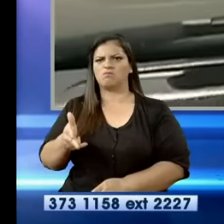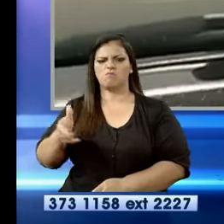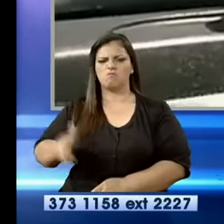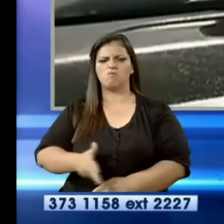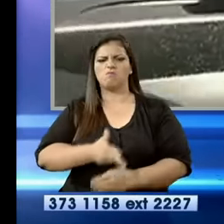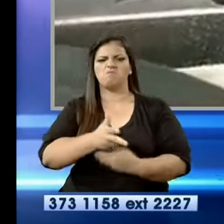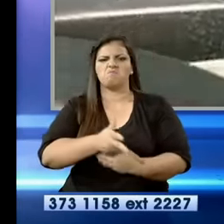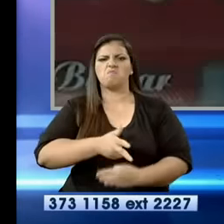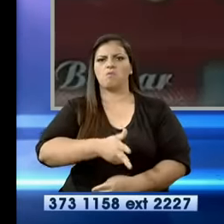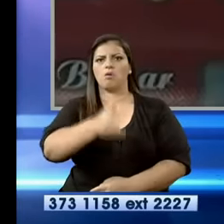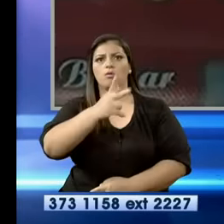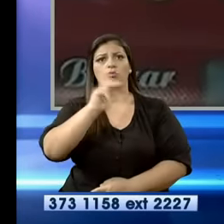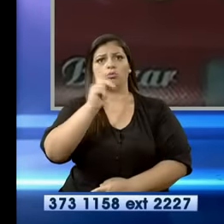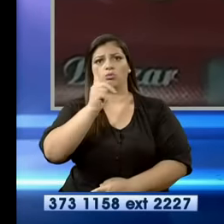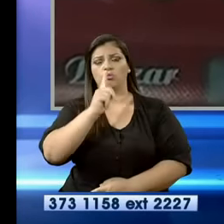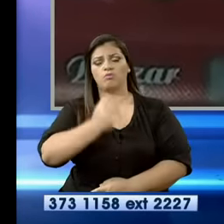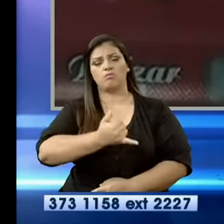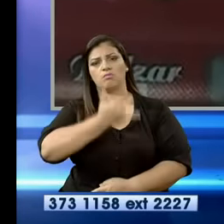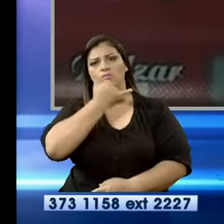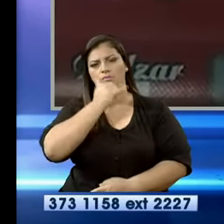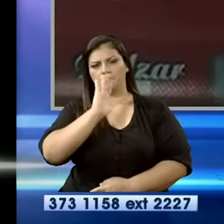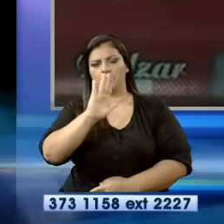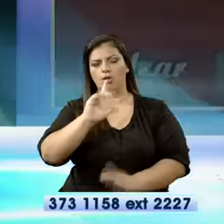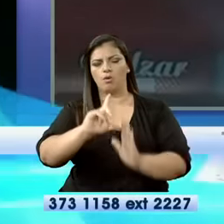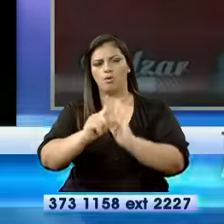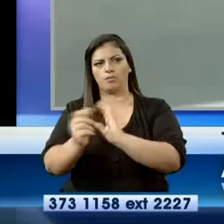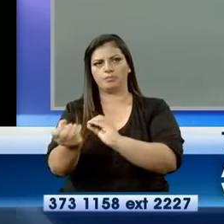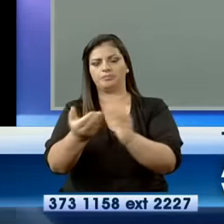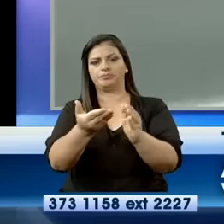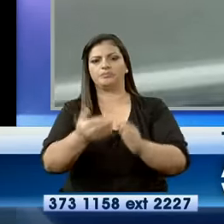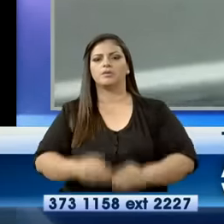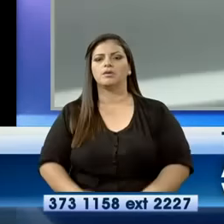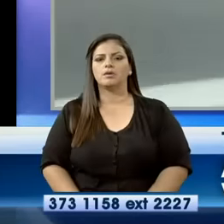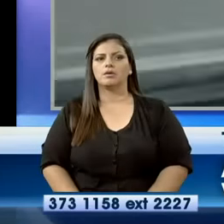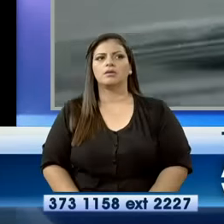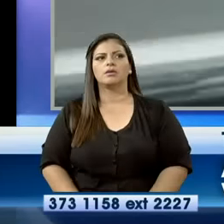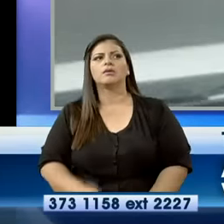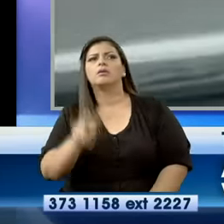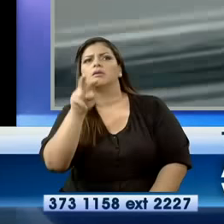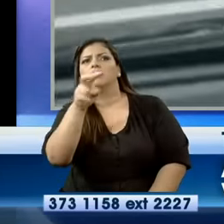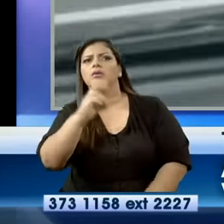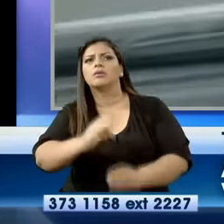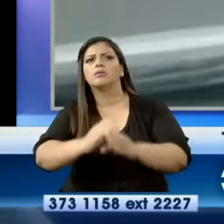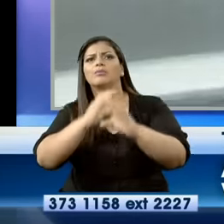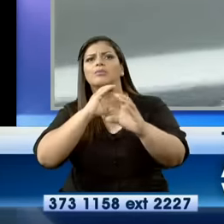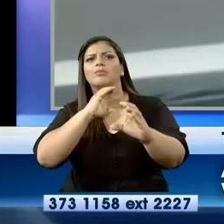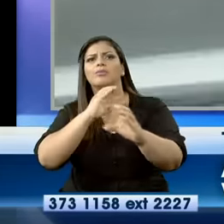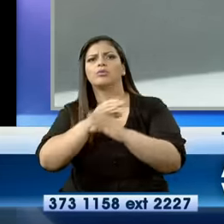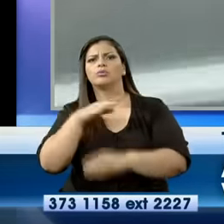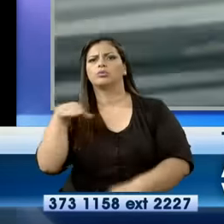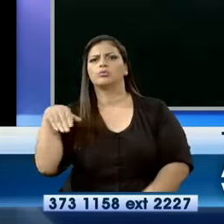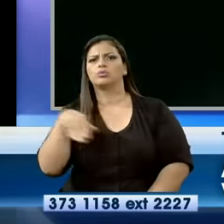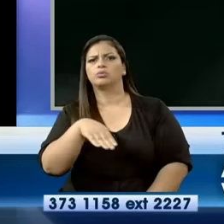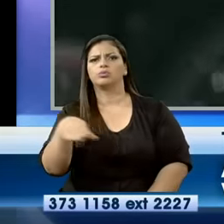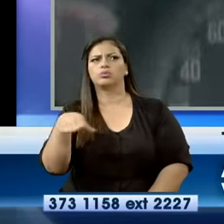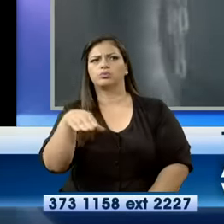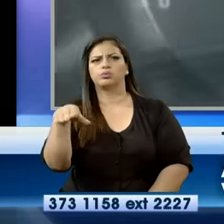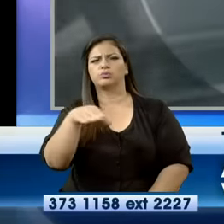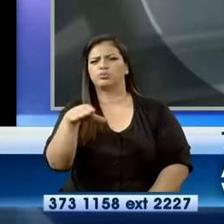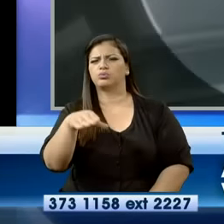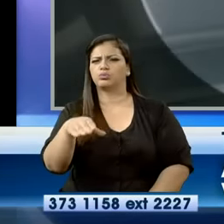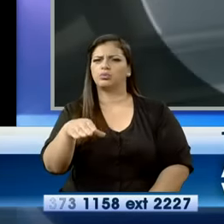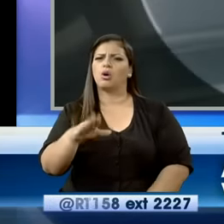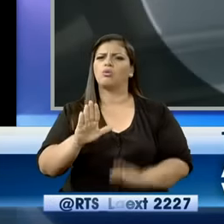grabar, ¿no? Lógico, Y poderles mostrar luego las imágenes. Yo me pregunto, ¿cuántas muertes más, cuántos accidentes más